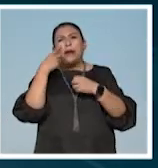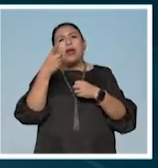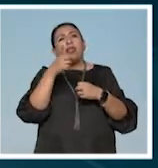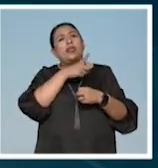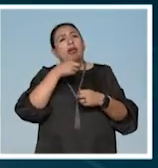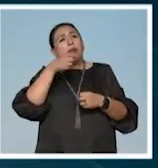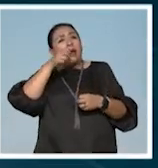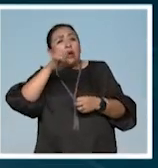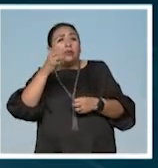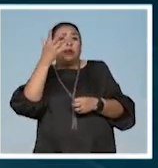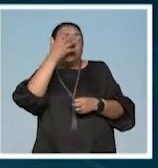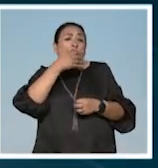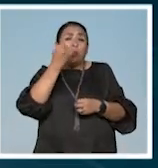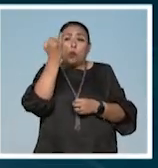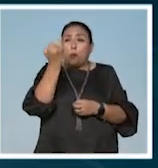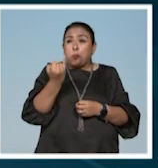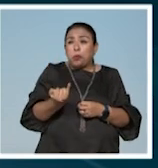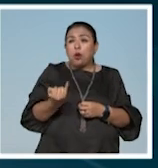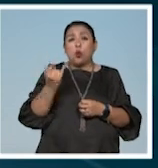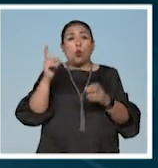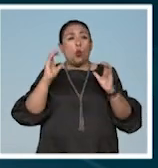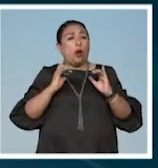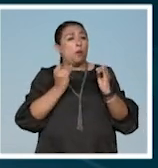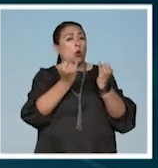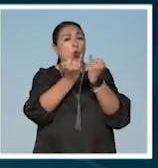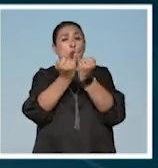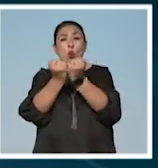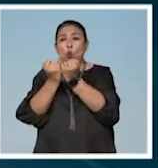belleza y delgadez y los cuerpos hegemónicos.